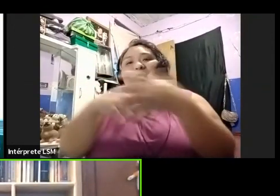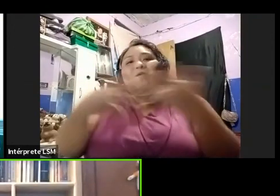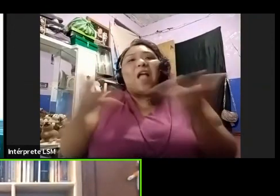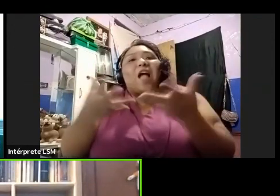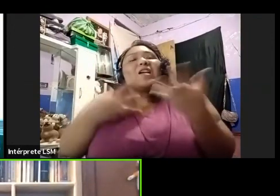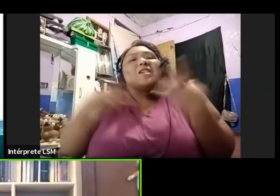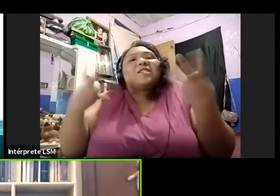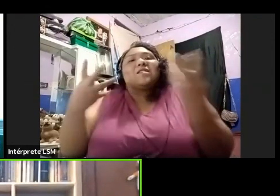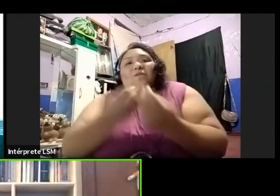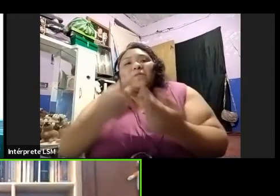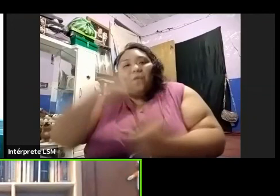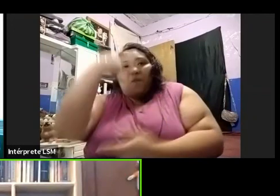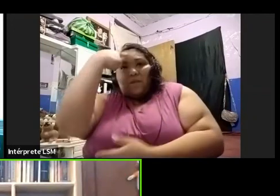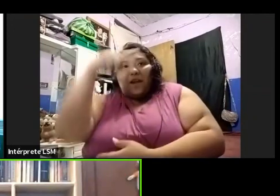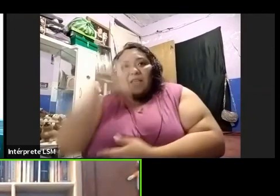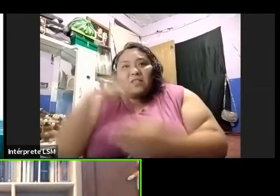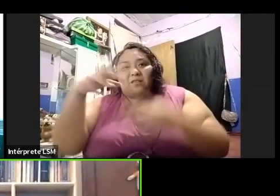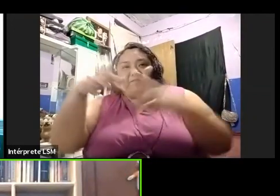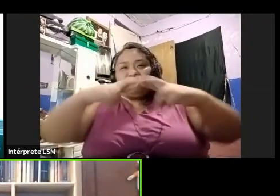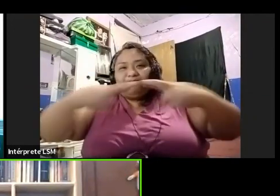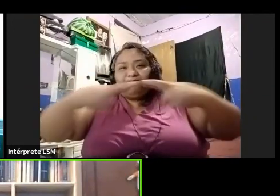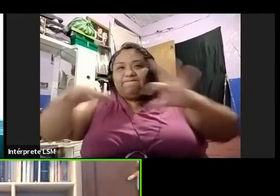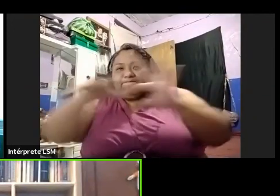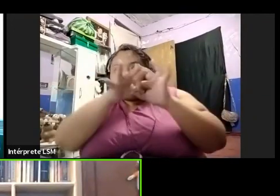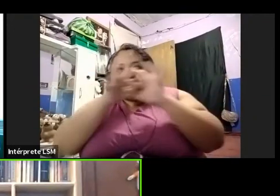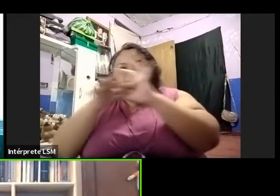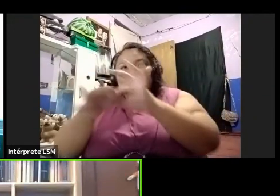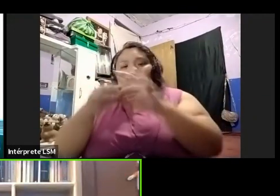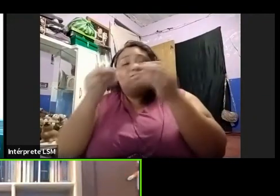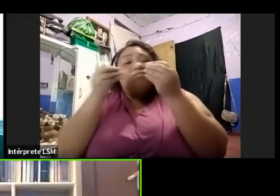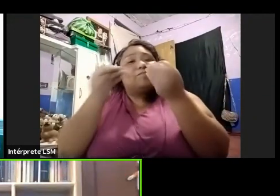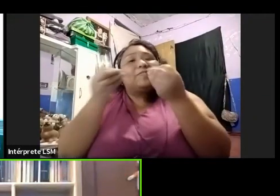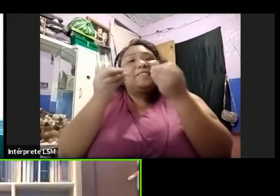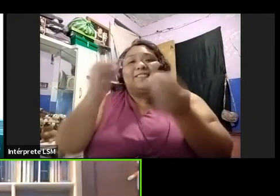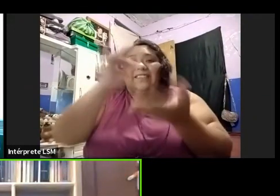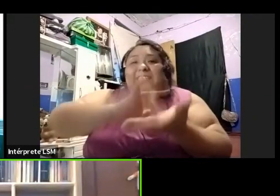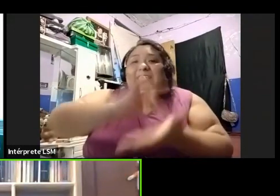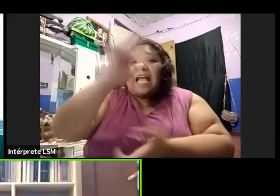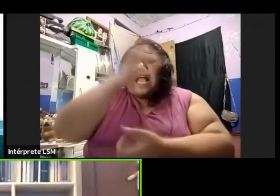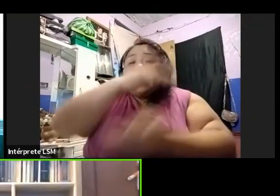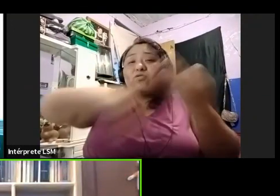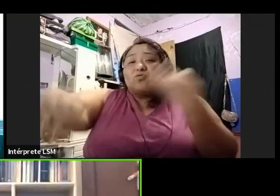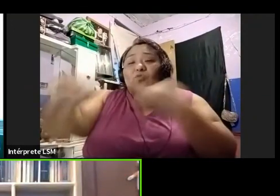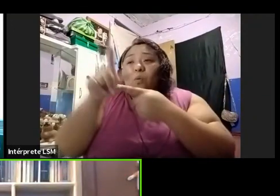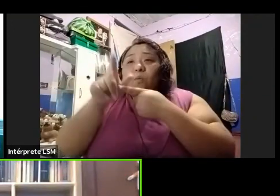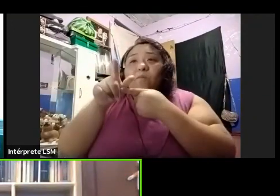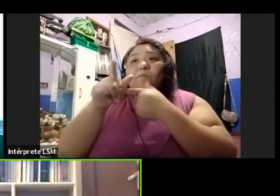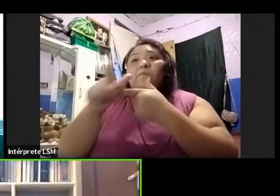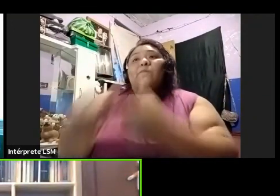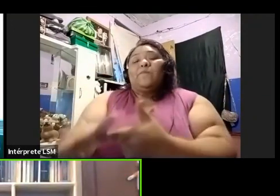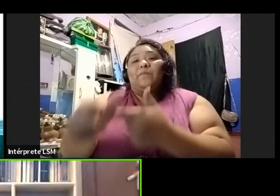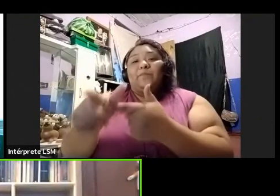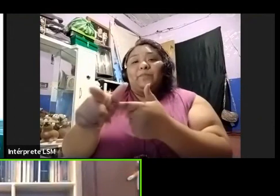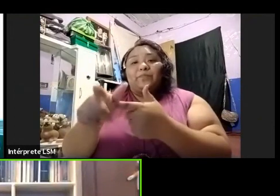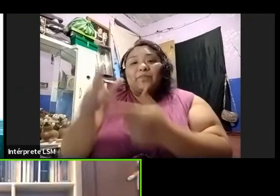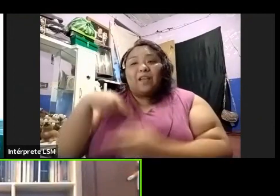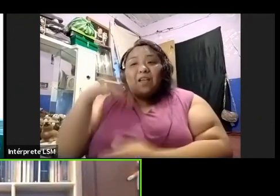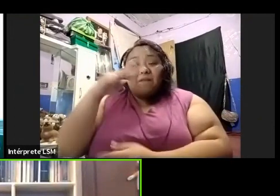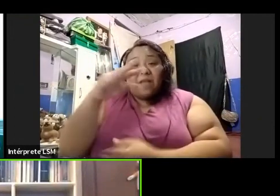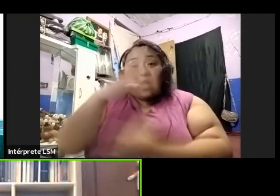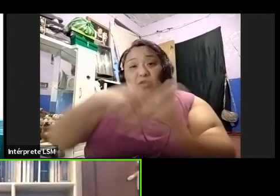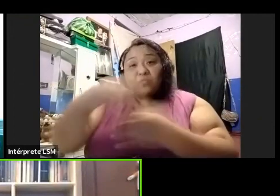y conformando las redes. Y pues también muchísimas gracias a todos los que nos siguieron, que vieron la entrevista.